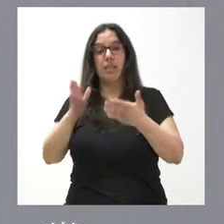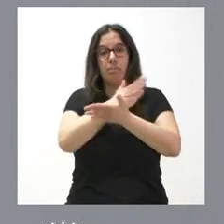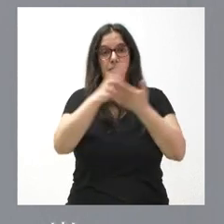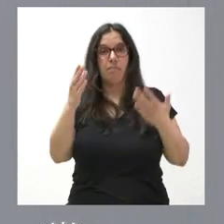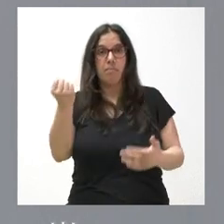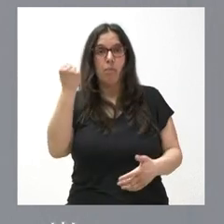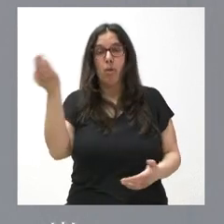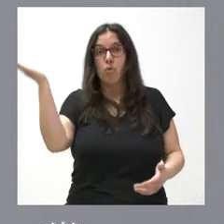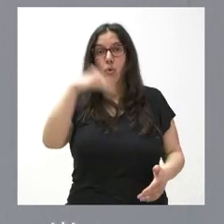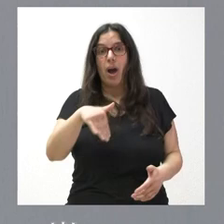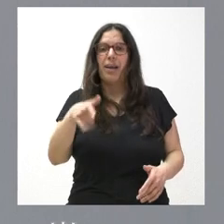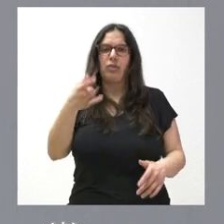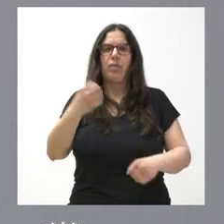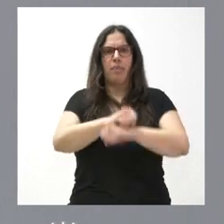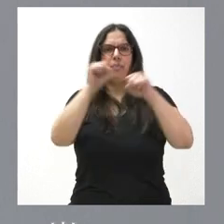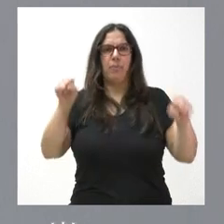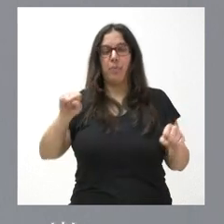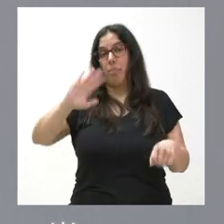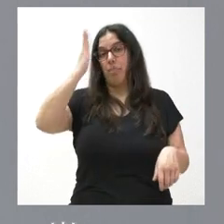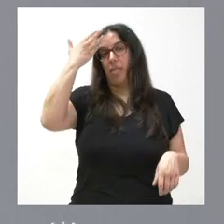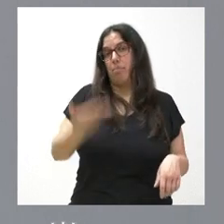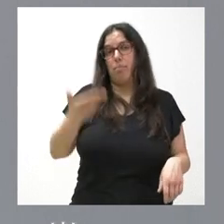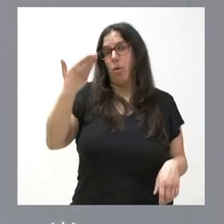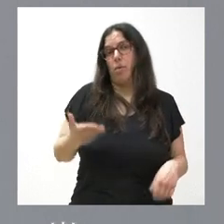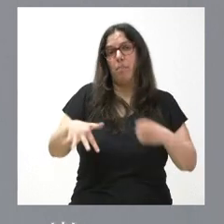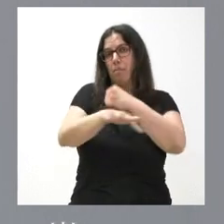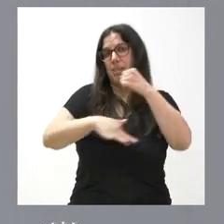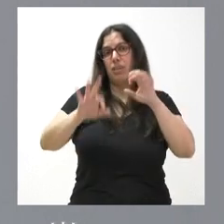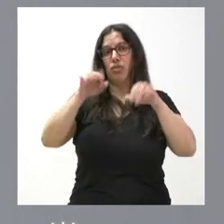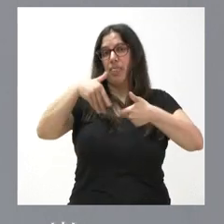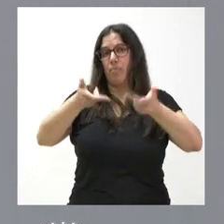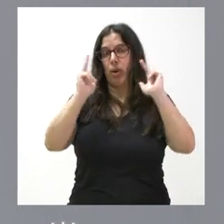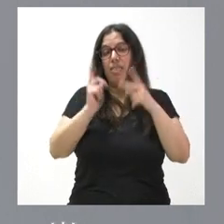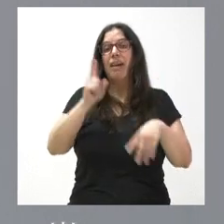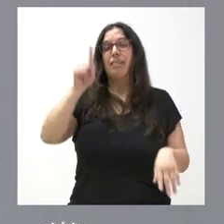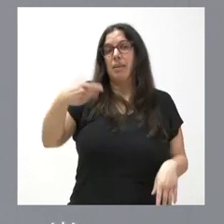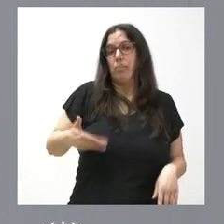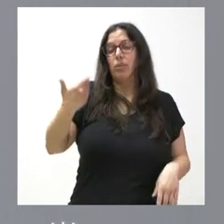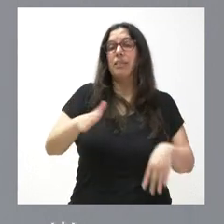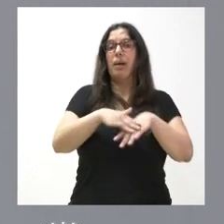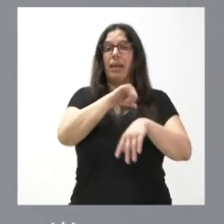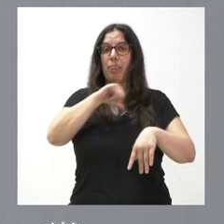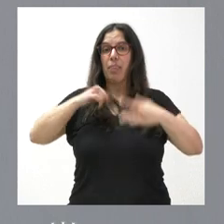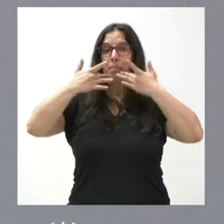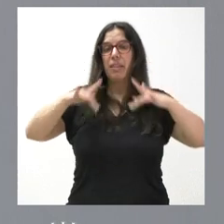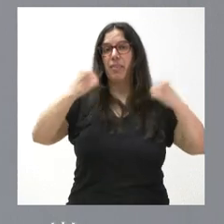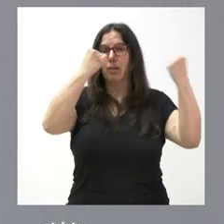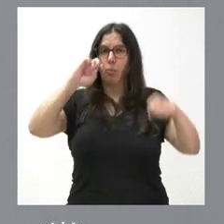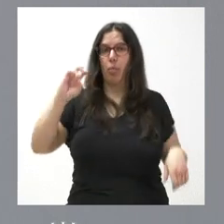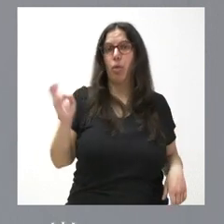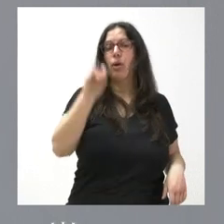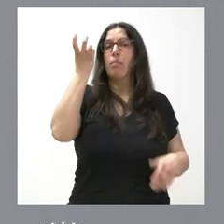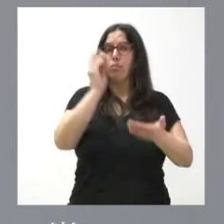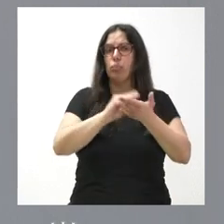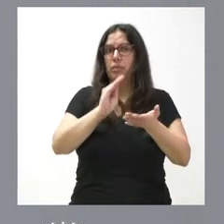hacer por reforzar esta separación de poderes, que es un principio básico de la democracia. Hay mucho que hacer por garantizar la independencia de las instituciones, que muchas